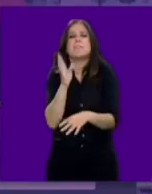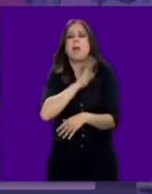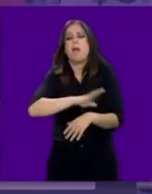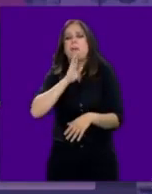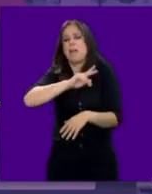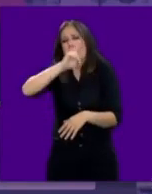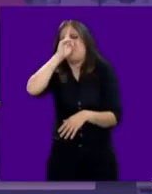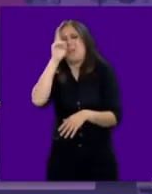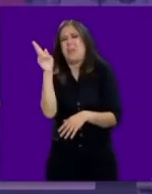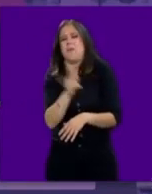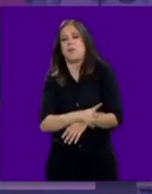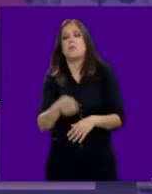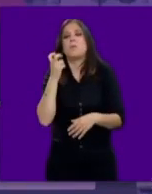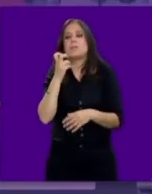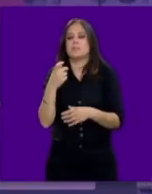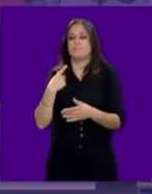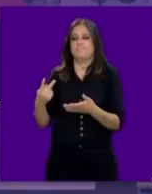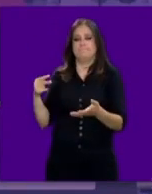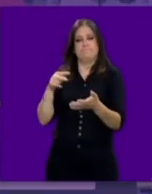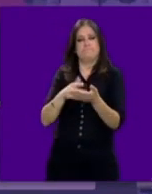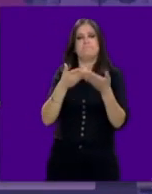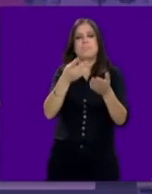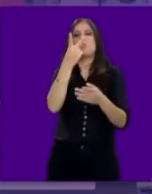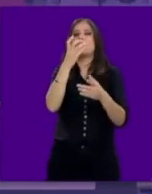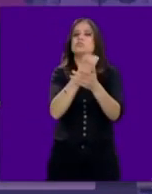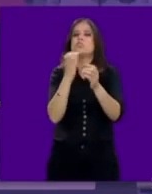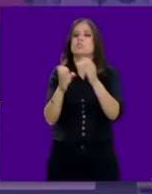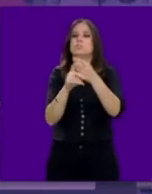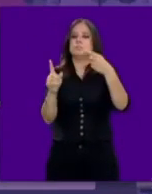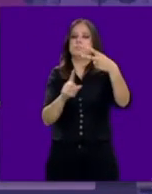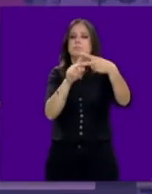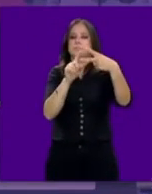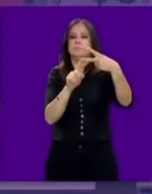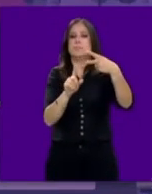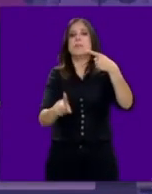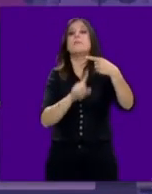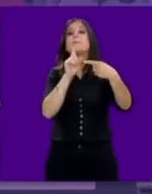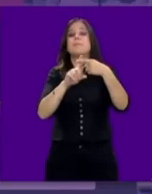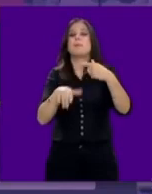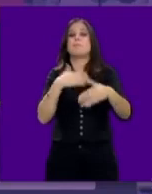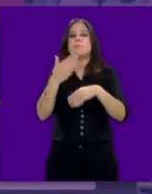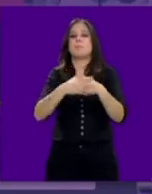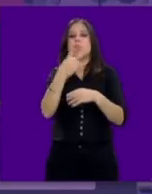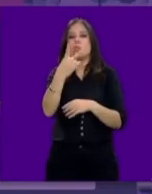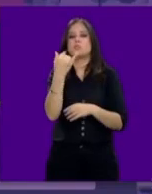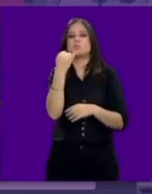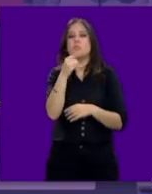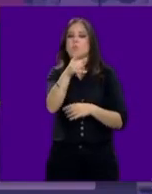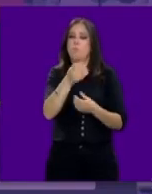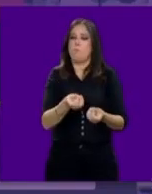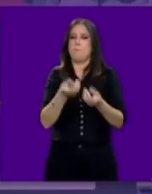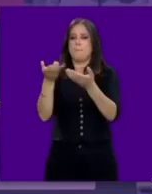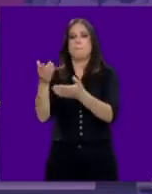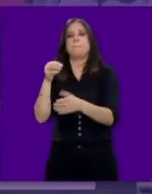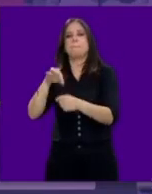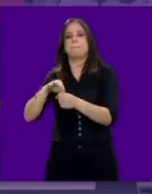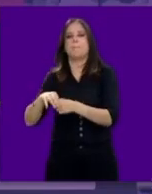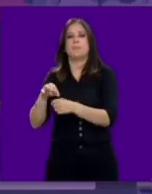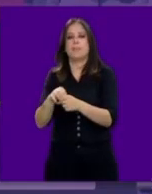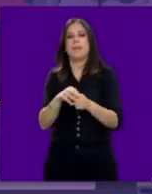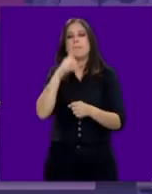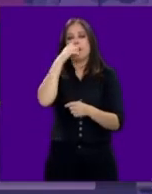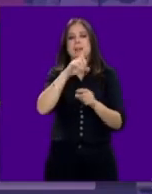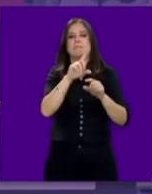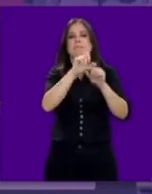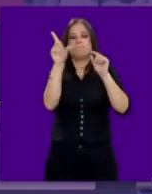peor. Por eso yo vengo a decirte hoy dos cosas. La primera, que el próximo 2 de junio salgas a votar. Se hace patria